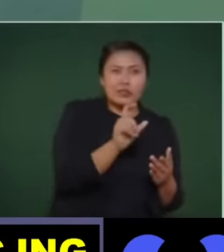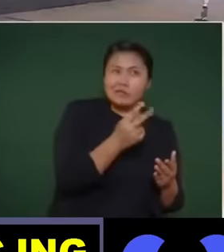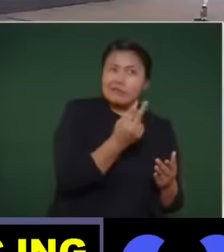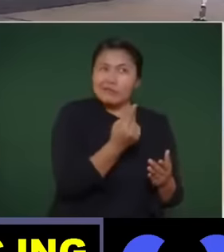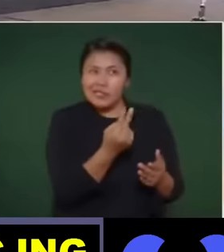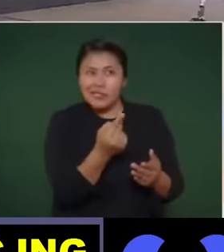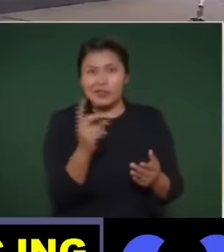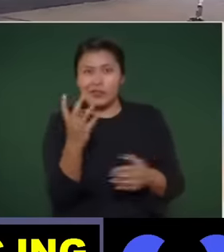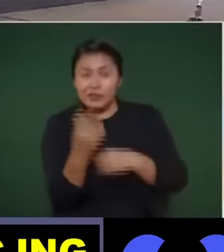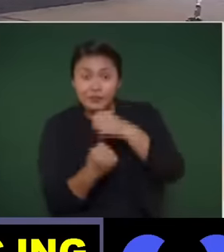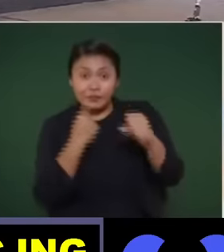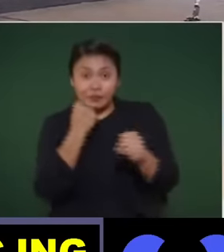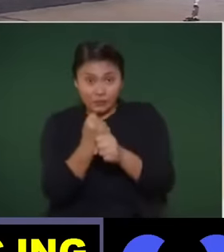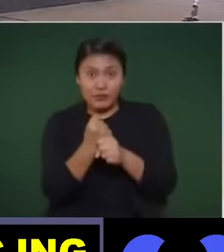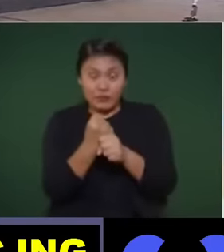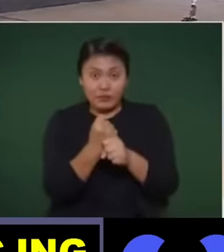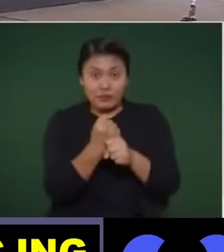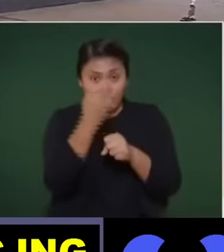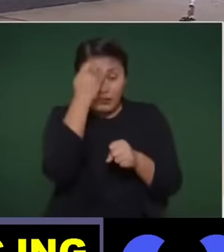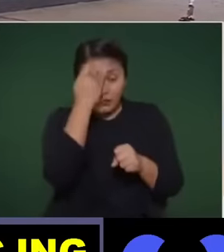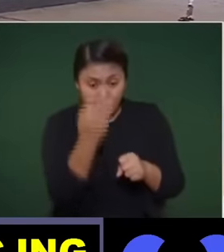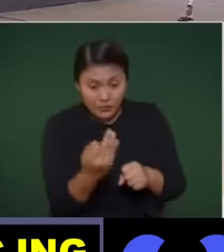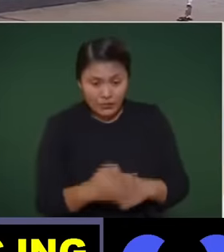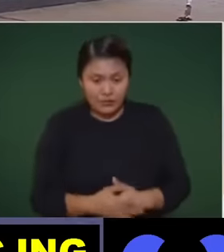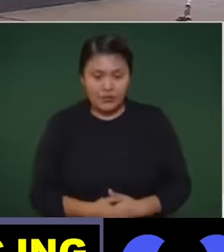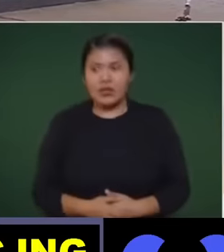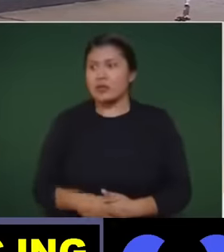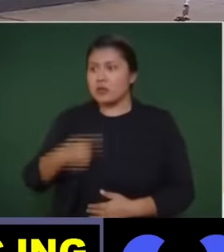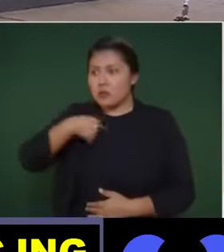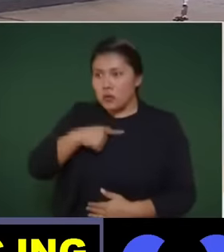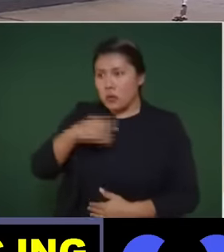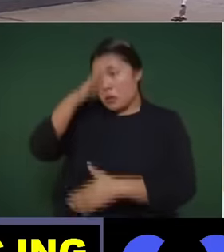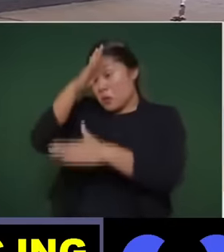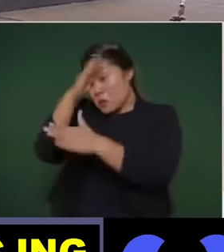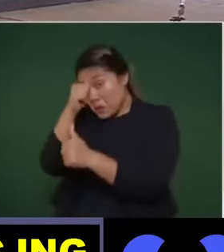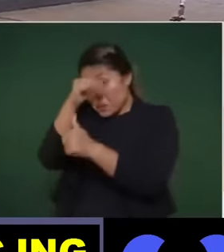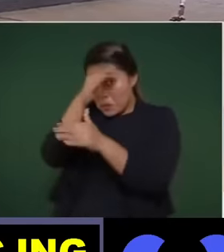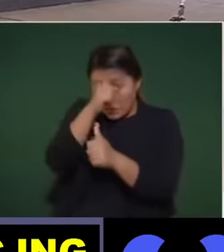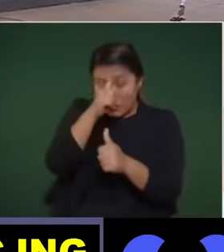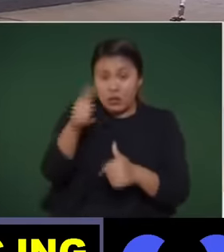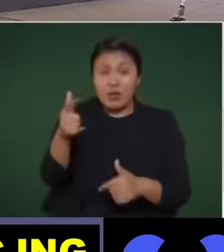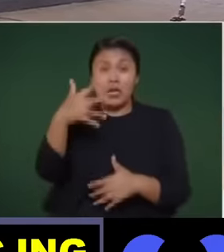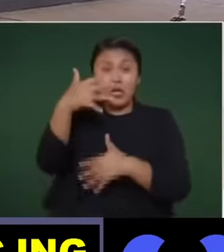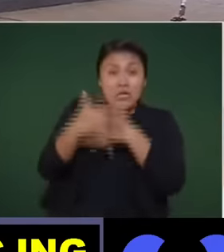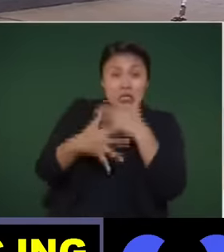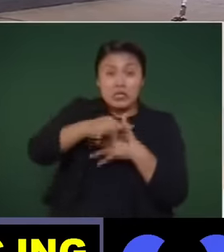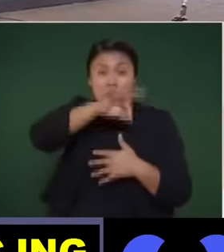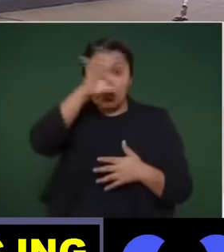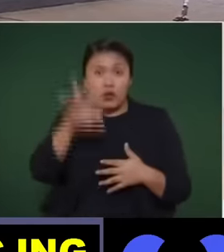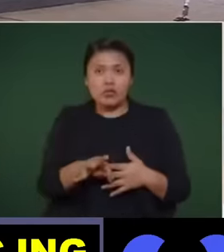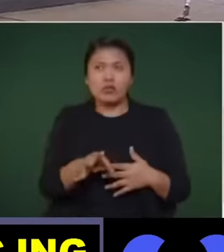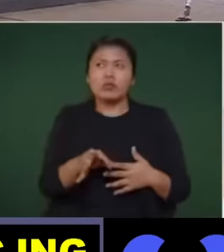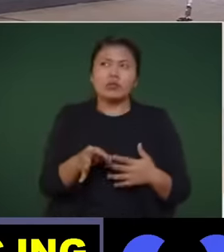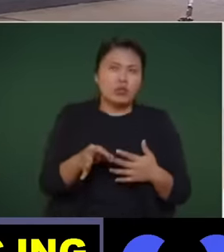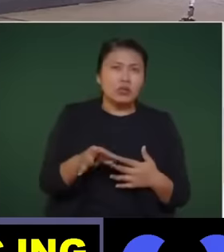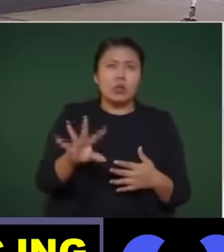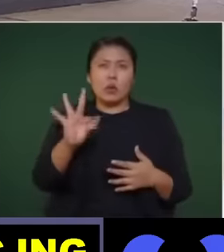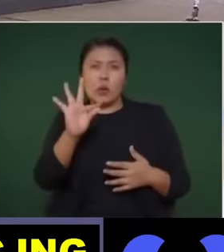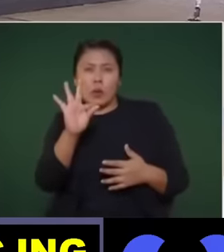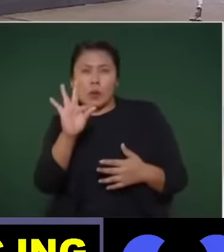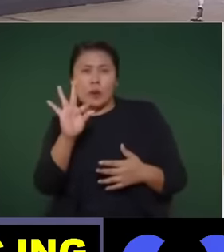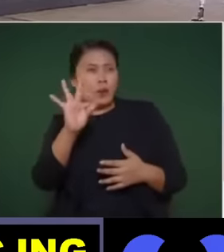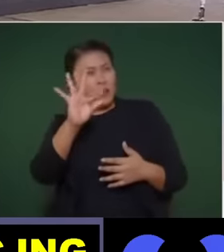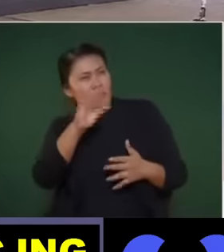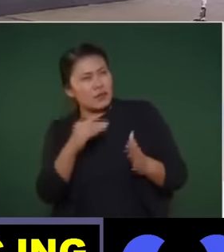combinó con ellos una quita del 15% que representa 40 mil millones.